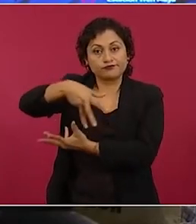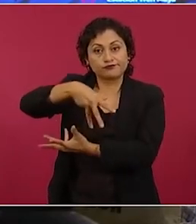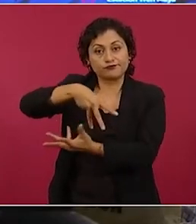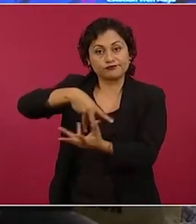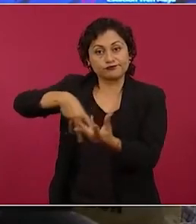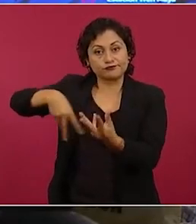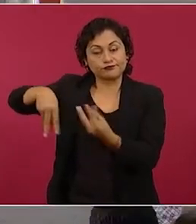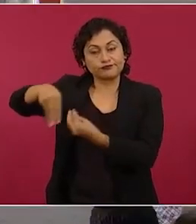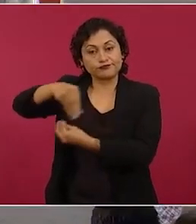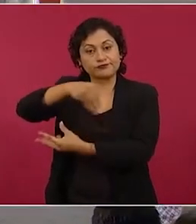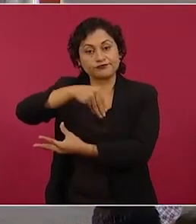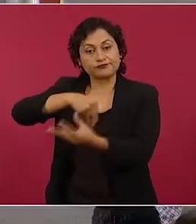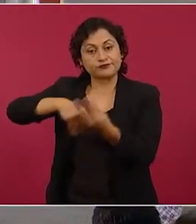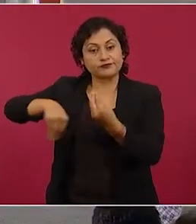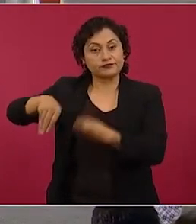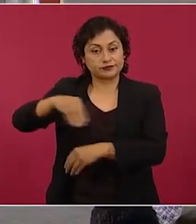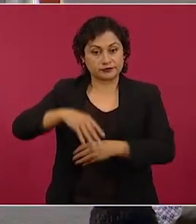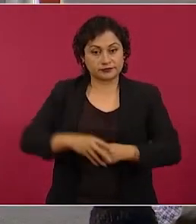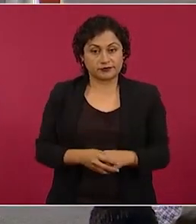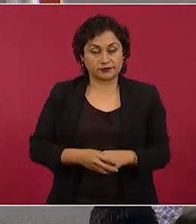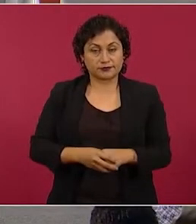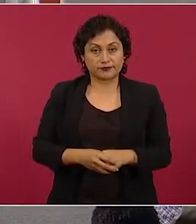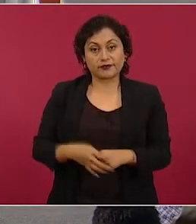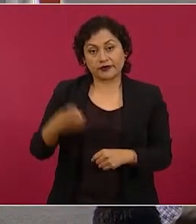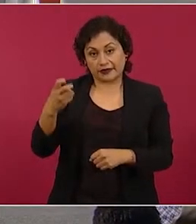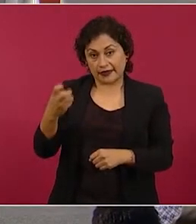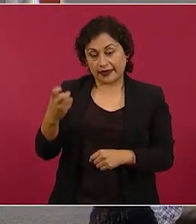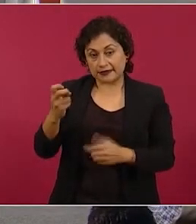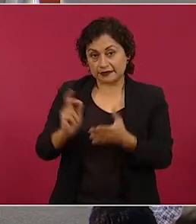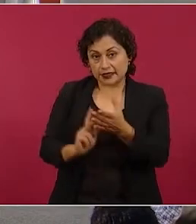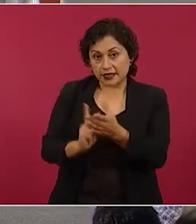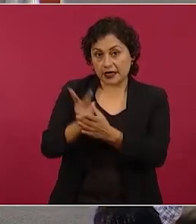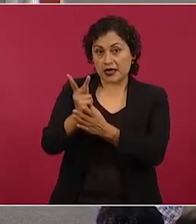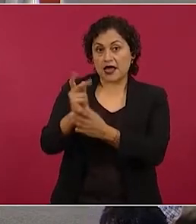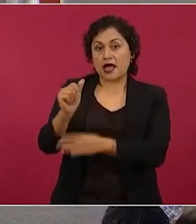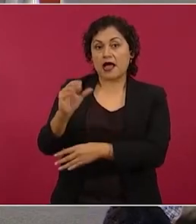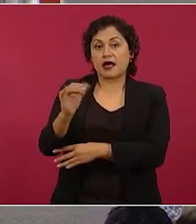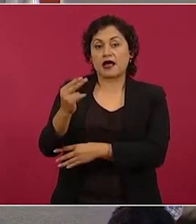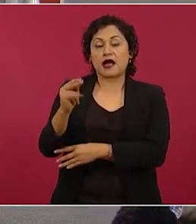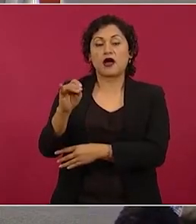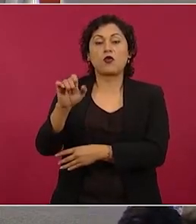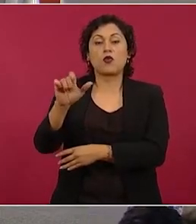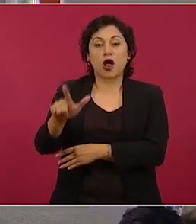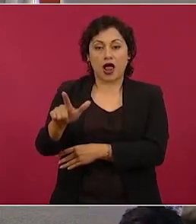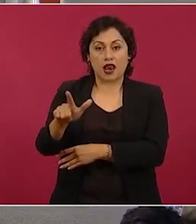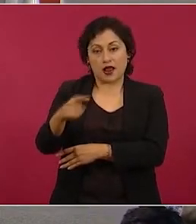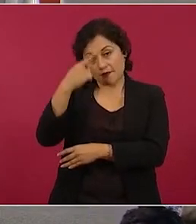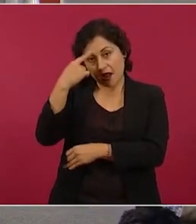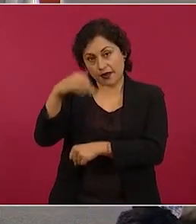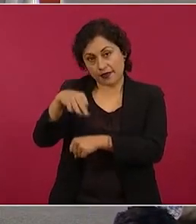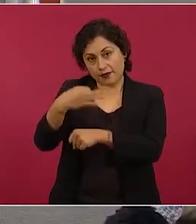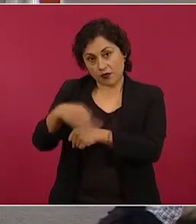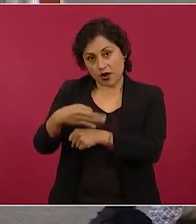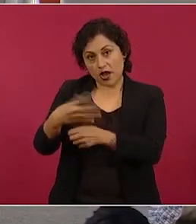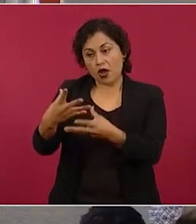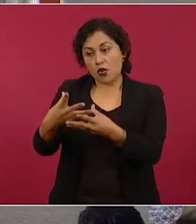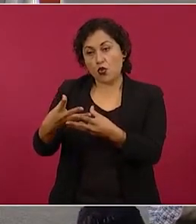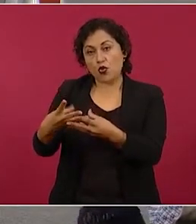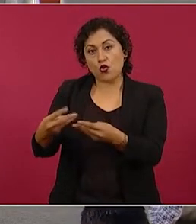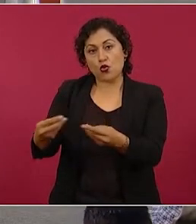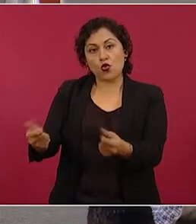el acahual que se utiliza se deja descansar y se vuelve a